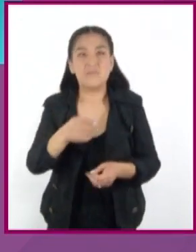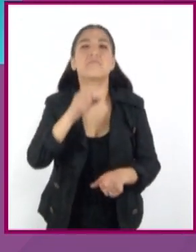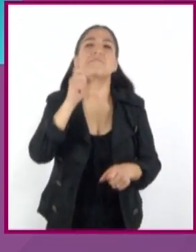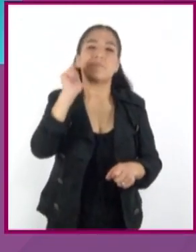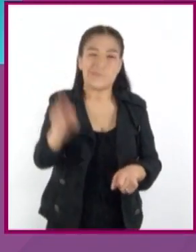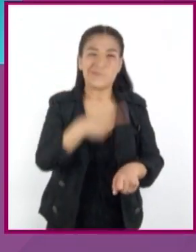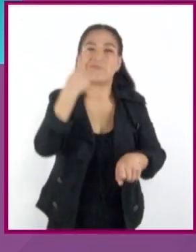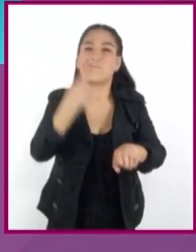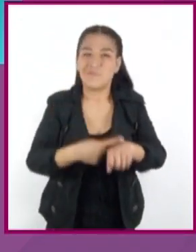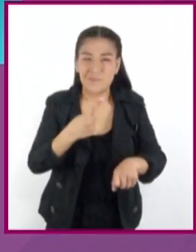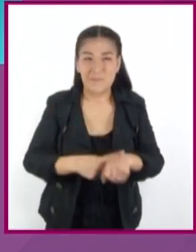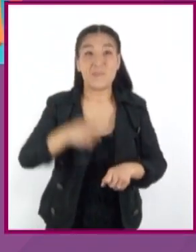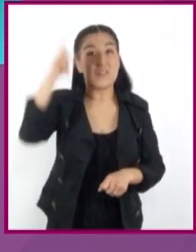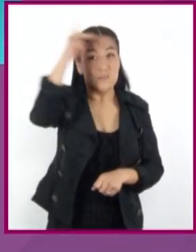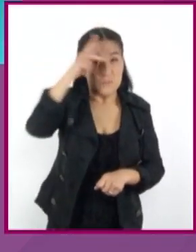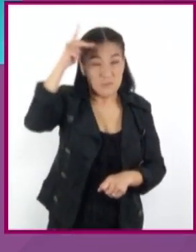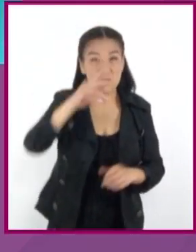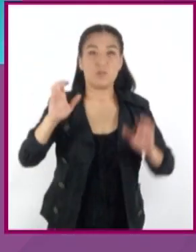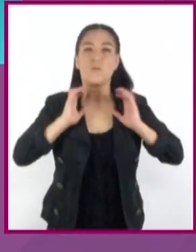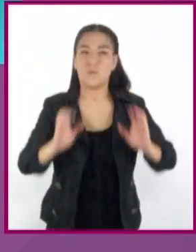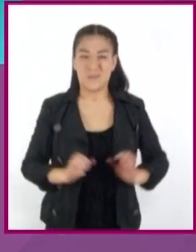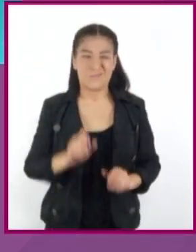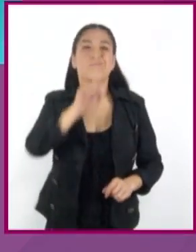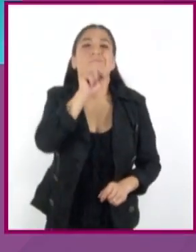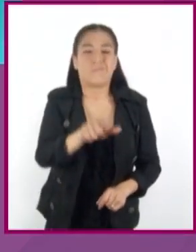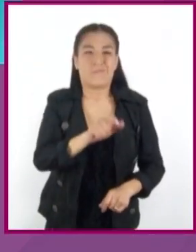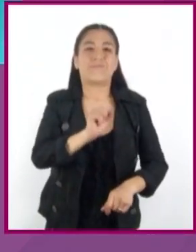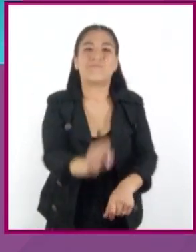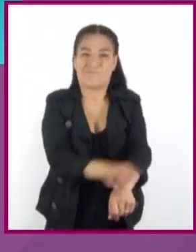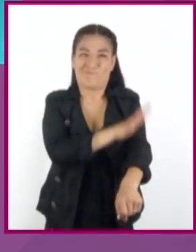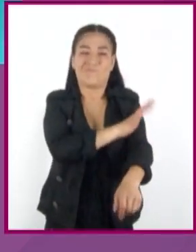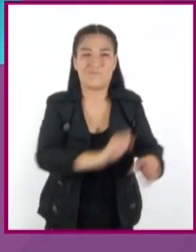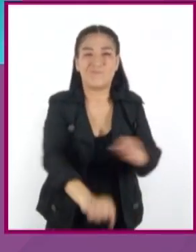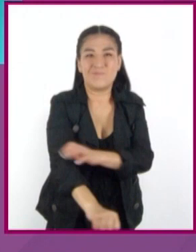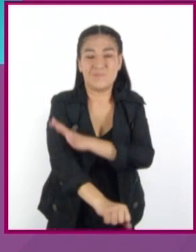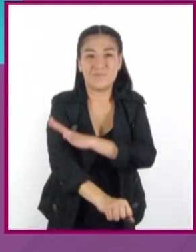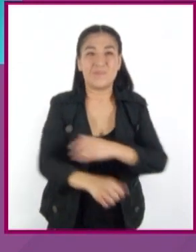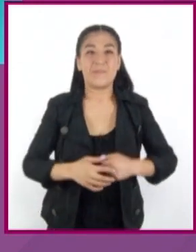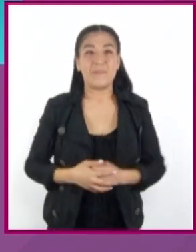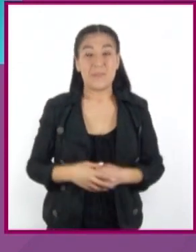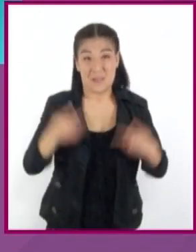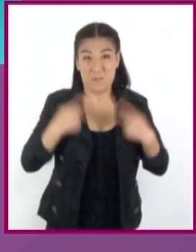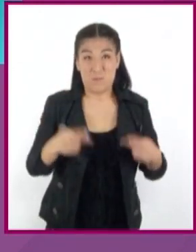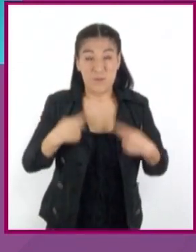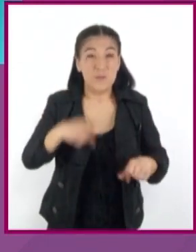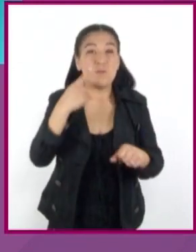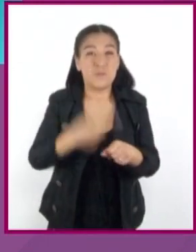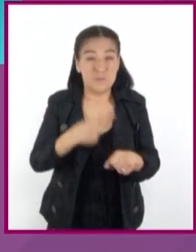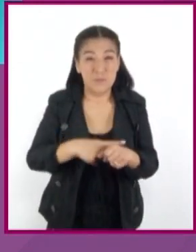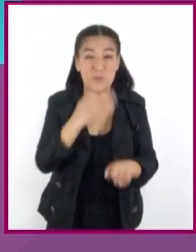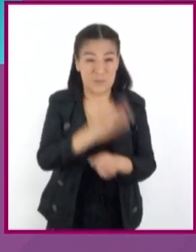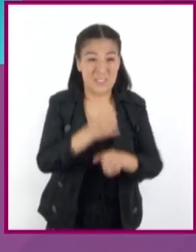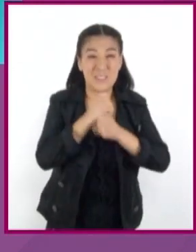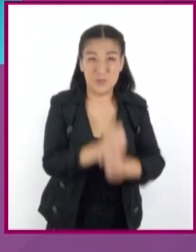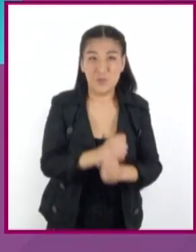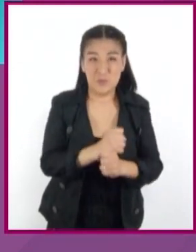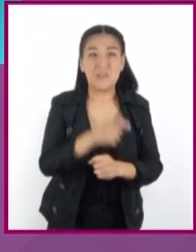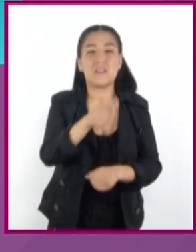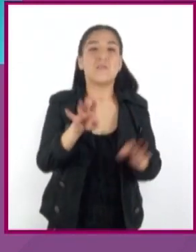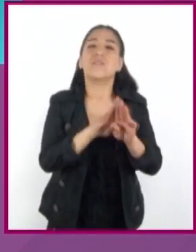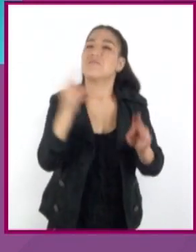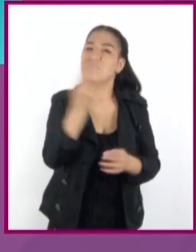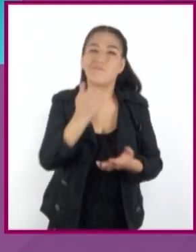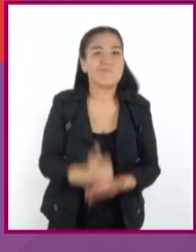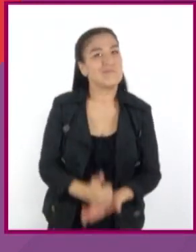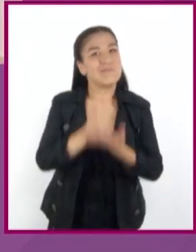física, psicológica y también emocional. Las personas que la sufren, para poder controlarla, generalmente necesitan ayuda